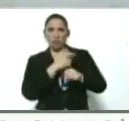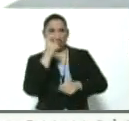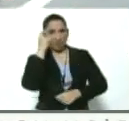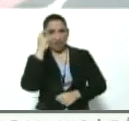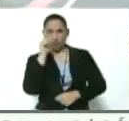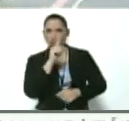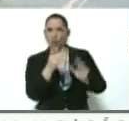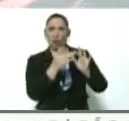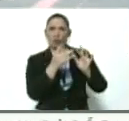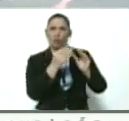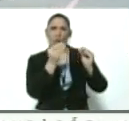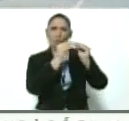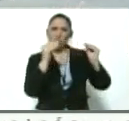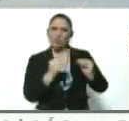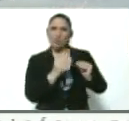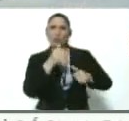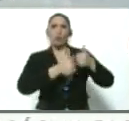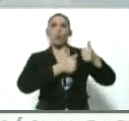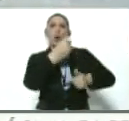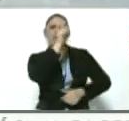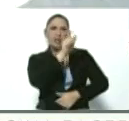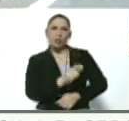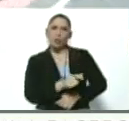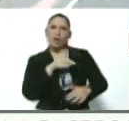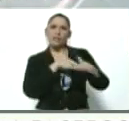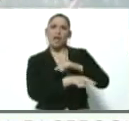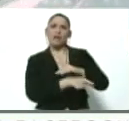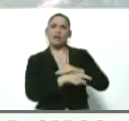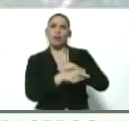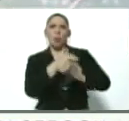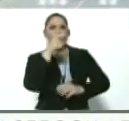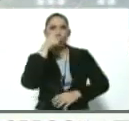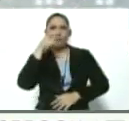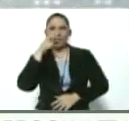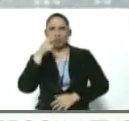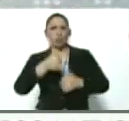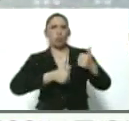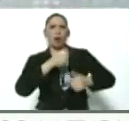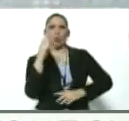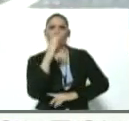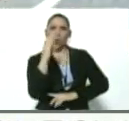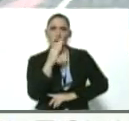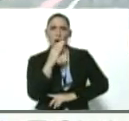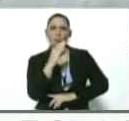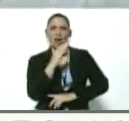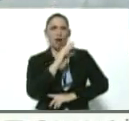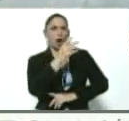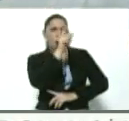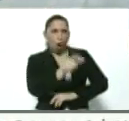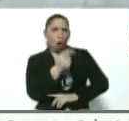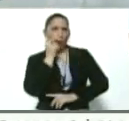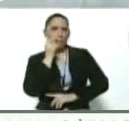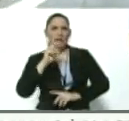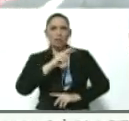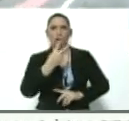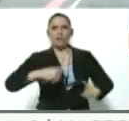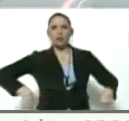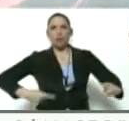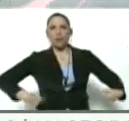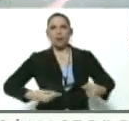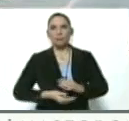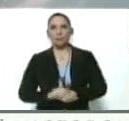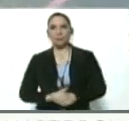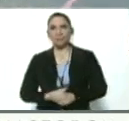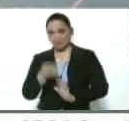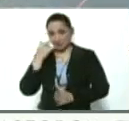que no coinciden. ¿Cuál es la figura dentro de la operación y cuál es la situación del Colombia, de alias Doble Rueda? Bueno,